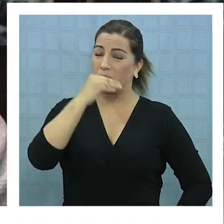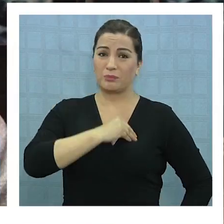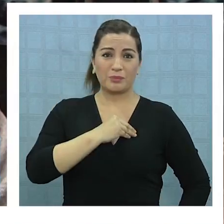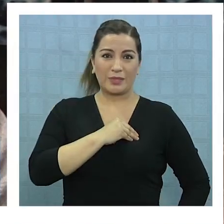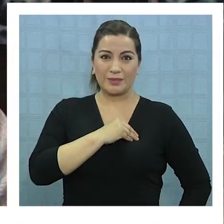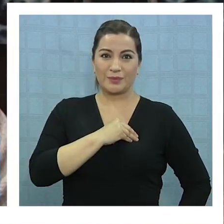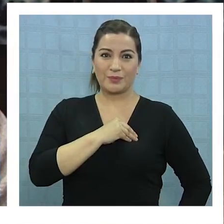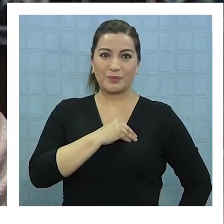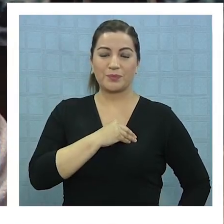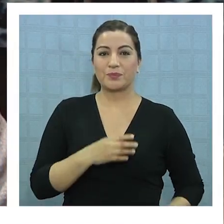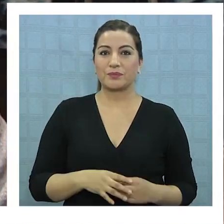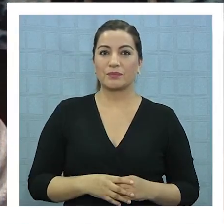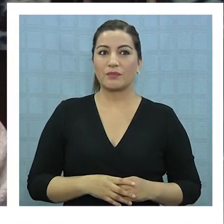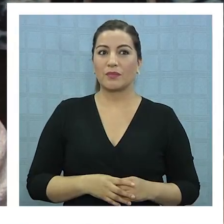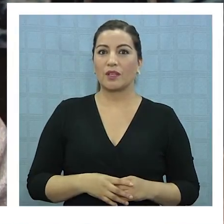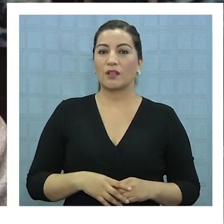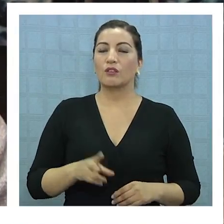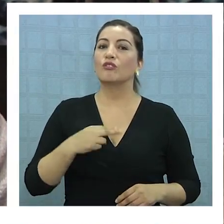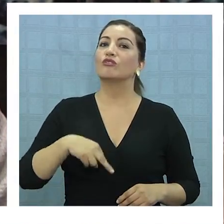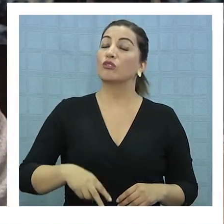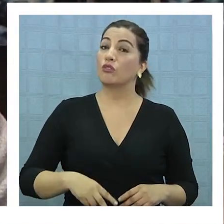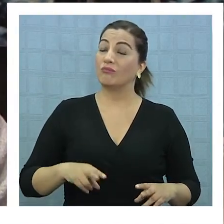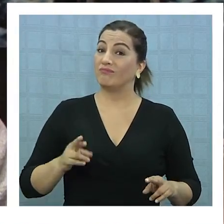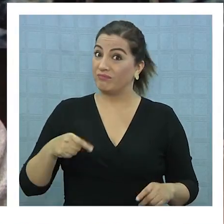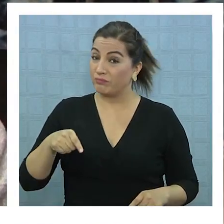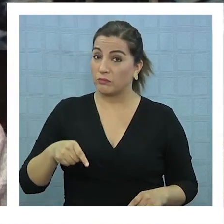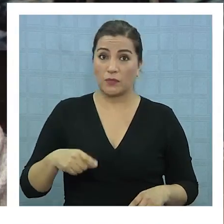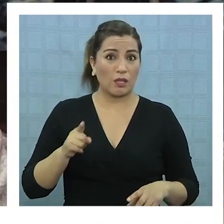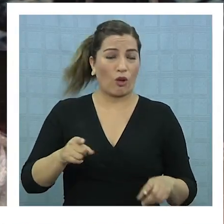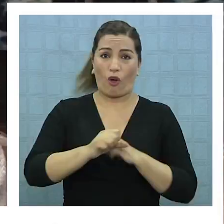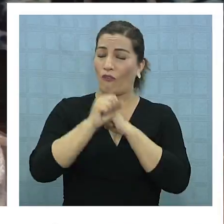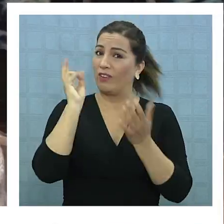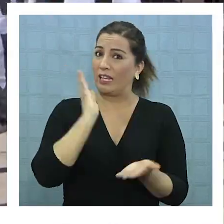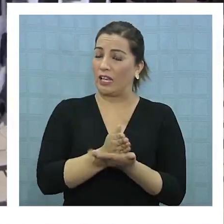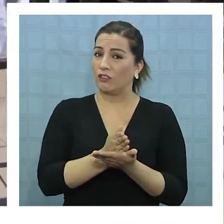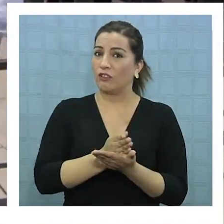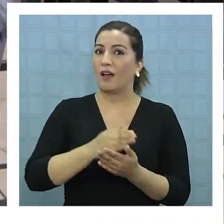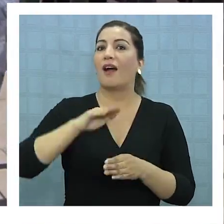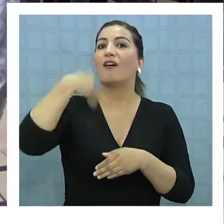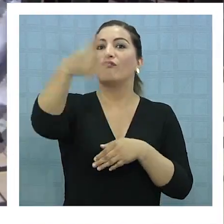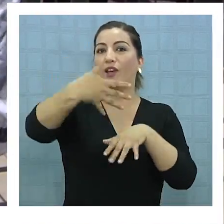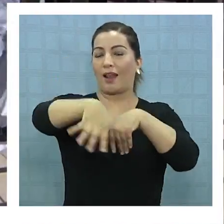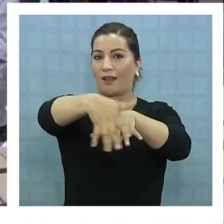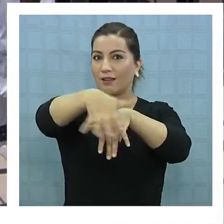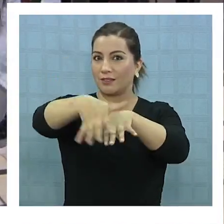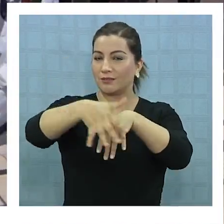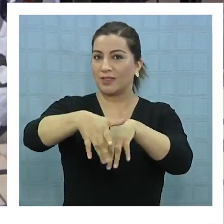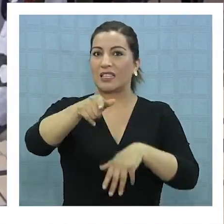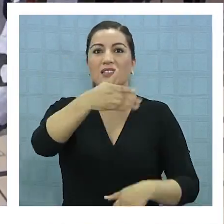Lamentablemente nos vemos forzados a salir a la calle porque, obviamente, este gobierno ha tenido